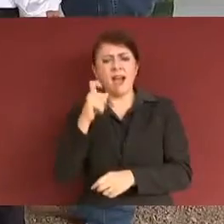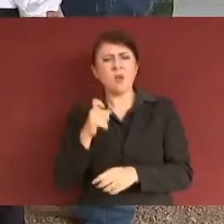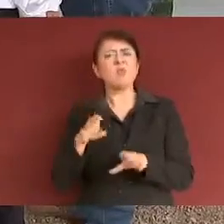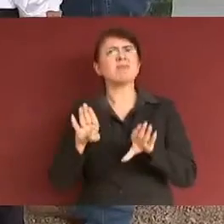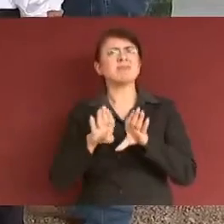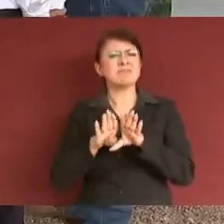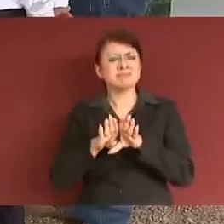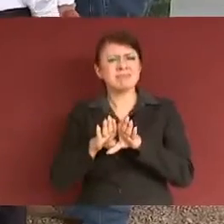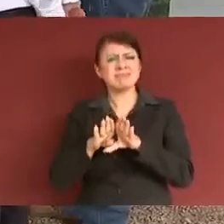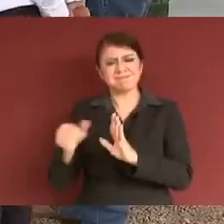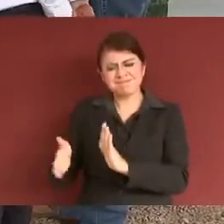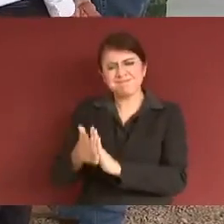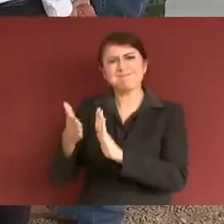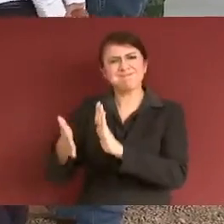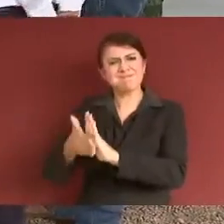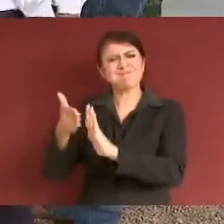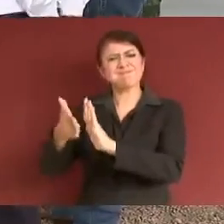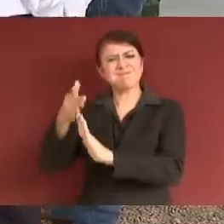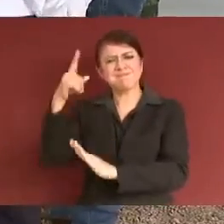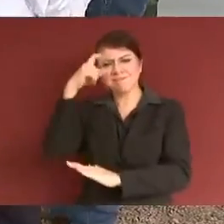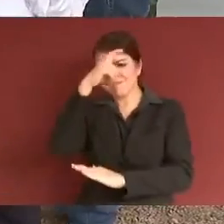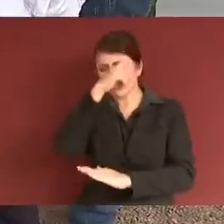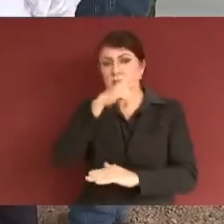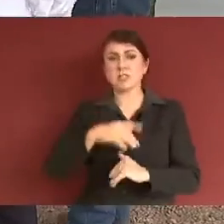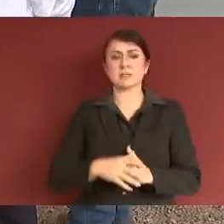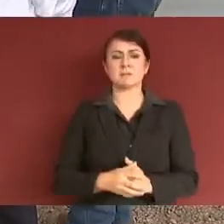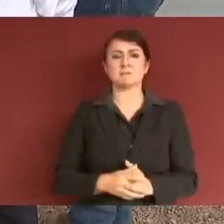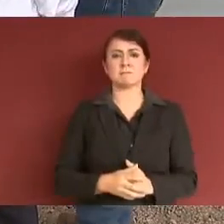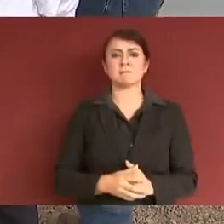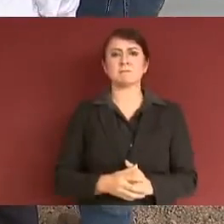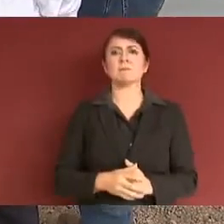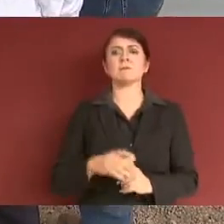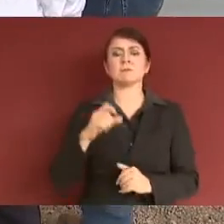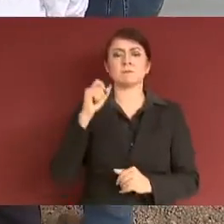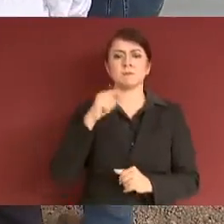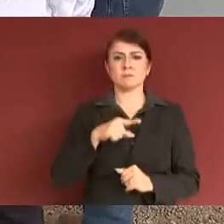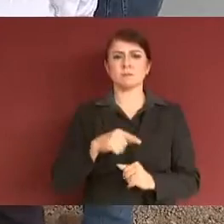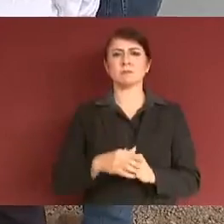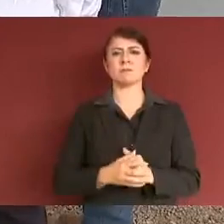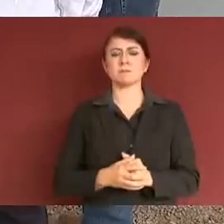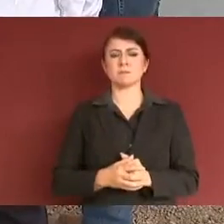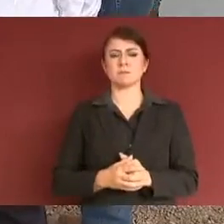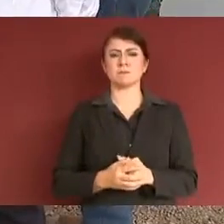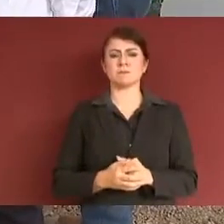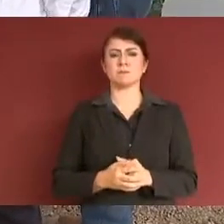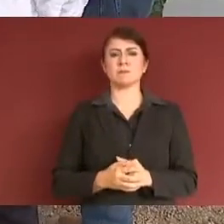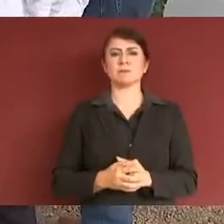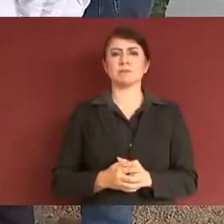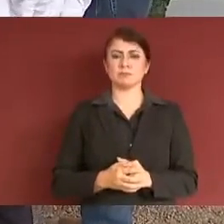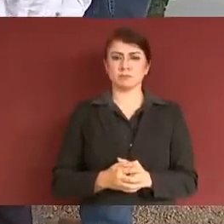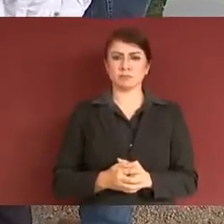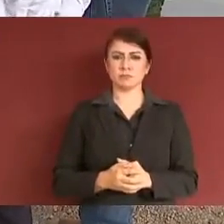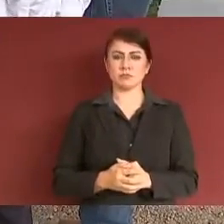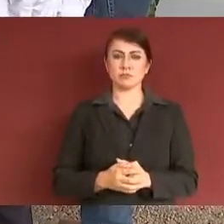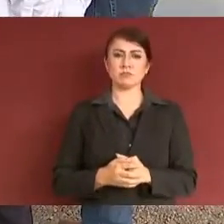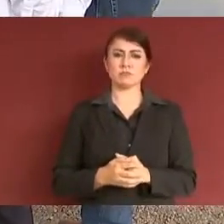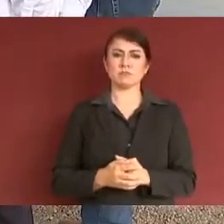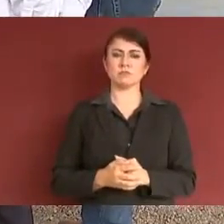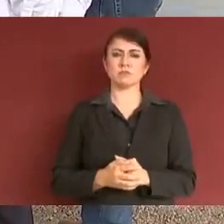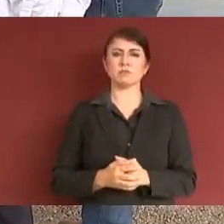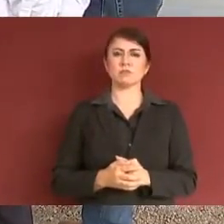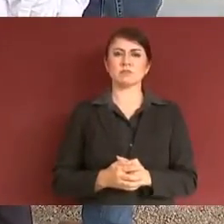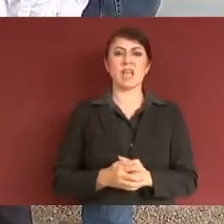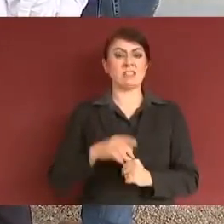también nos decía el general Iván Hernández Uribe, que es el que le digo que ya es hidráulico, es una